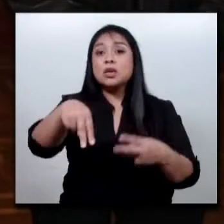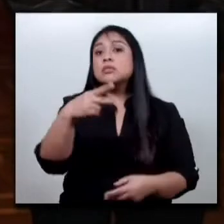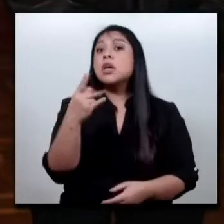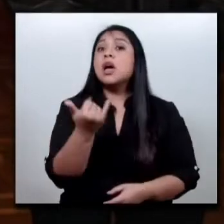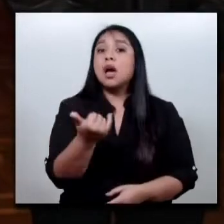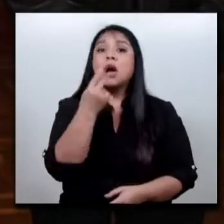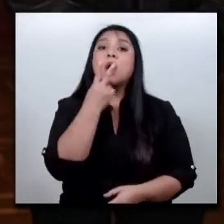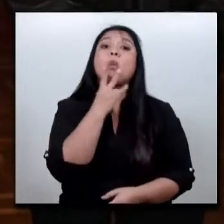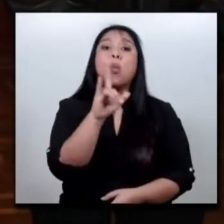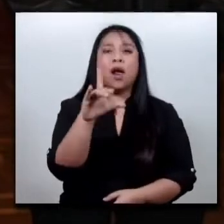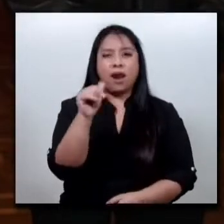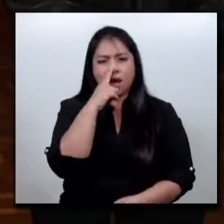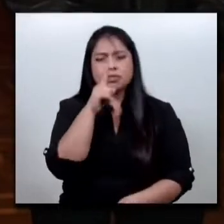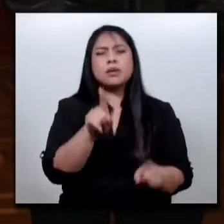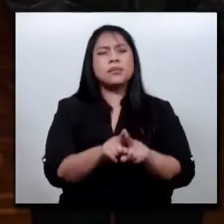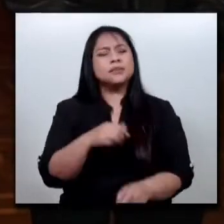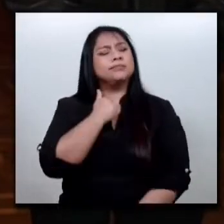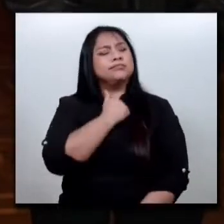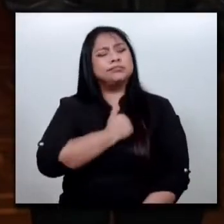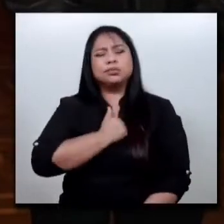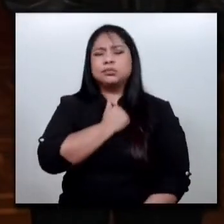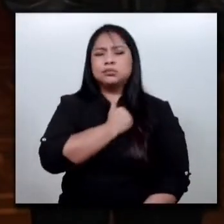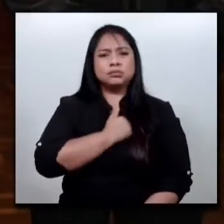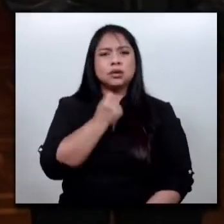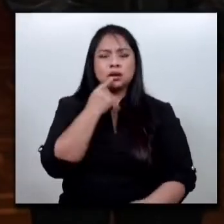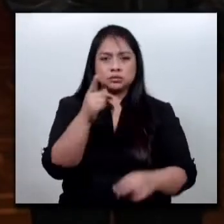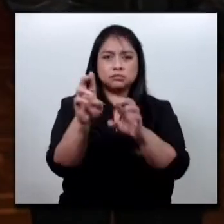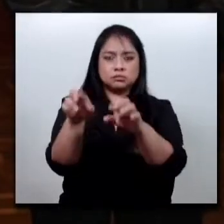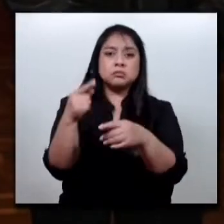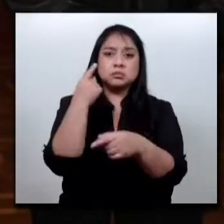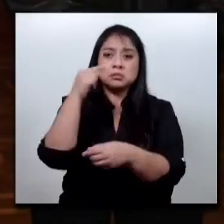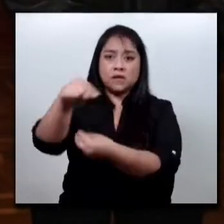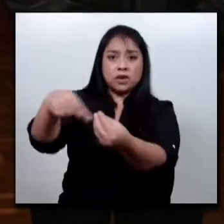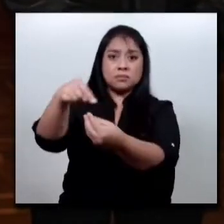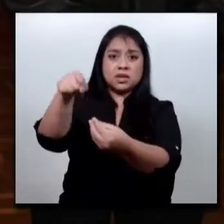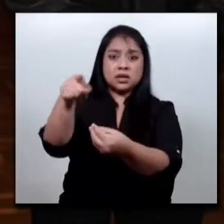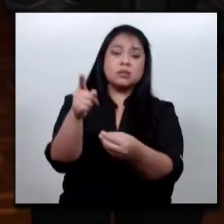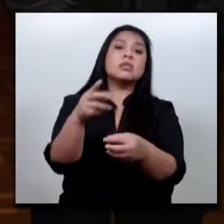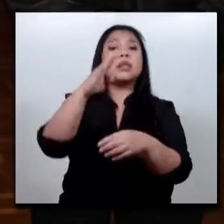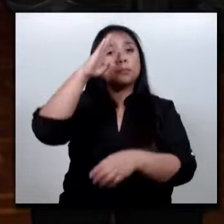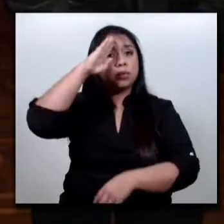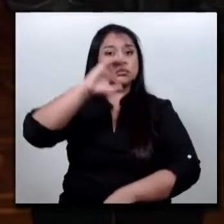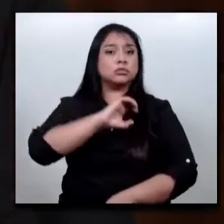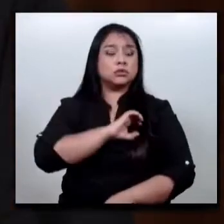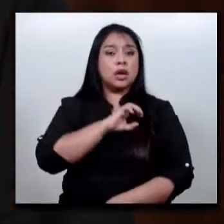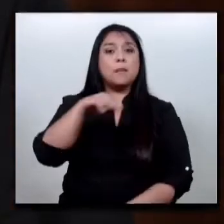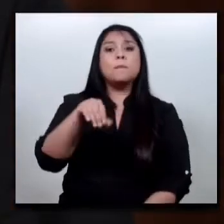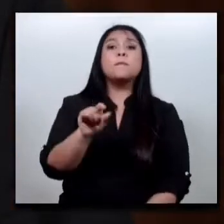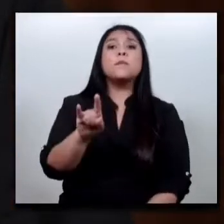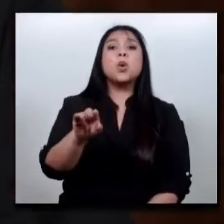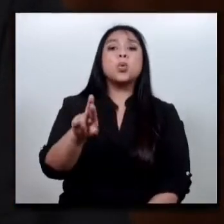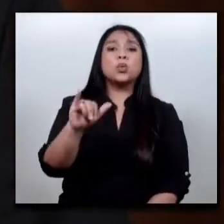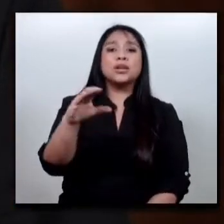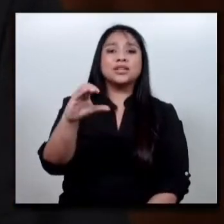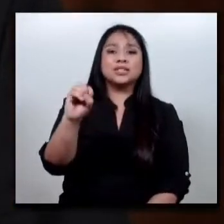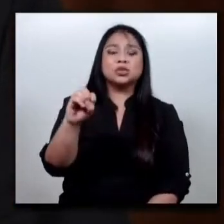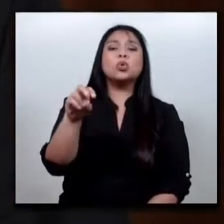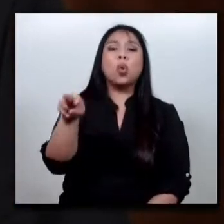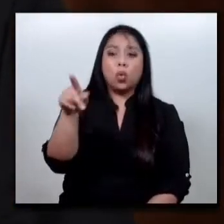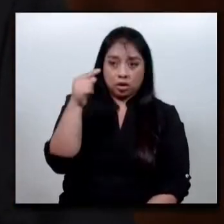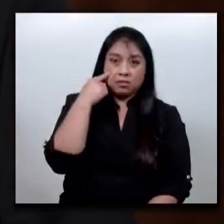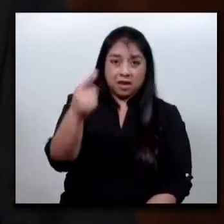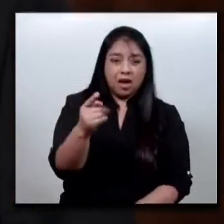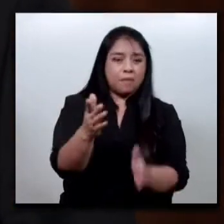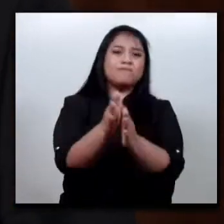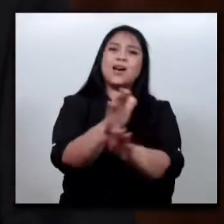más profundas condolencias a la familia del inspector de la Policía Nacional Civil, Mauricio Canahuitista, quien falleció por disparos de arma de